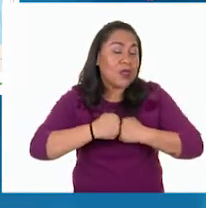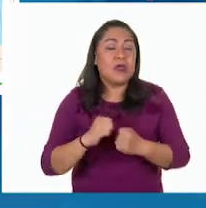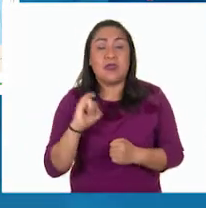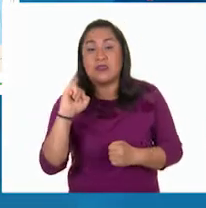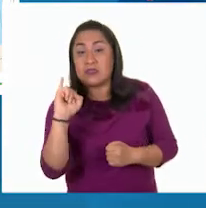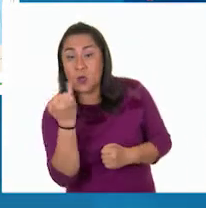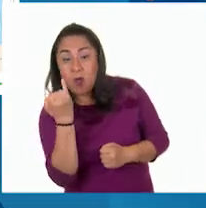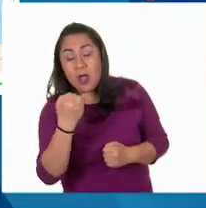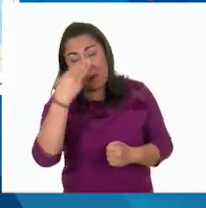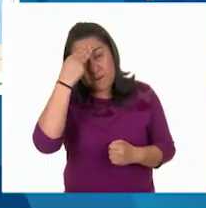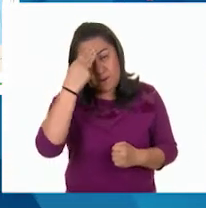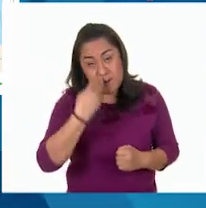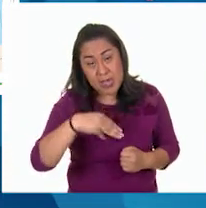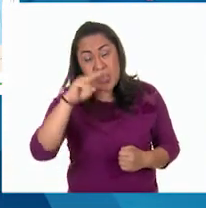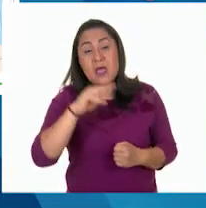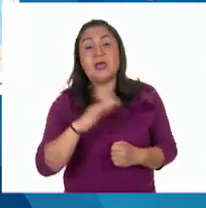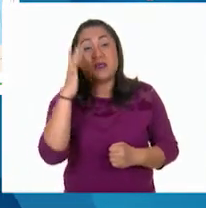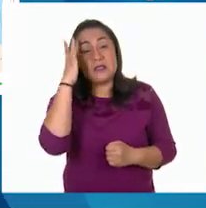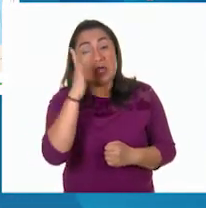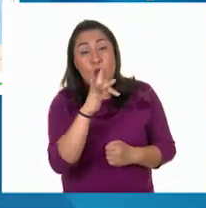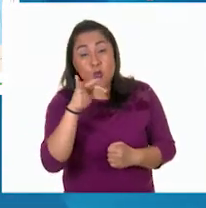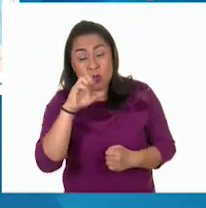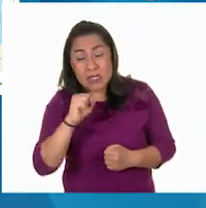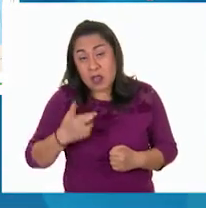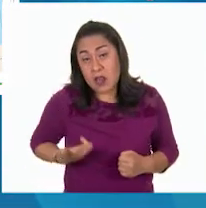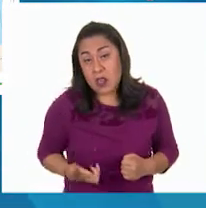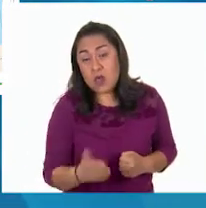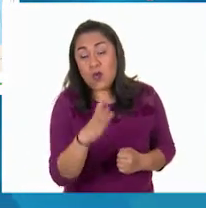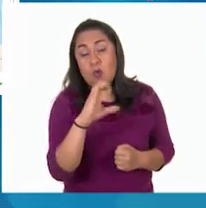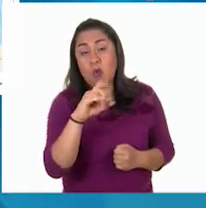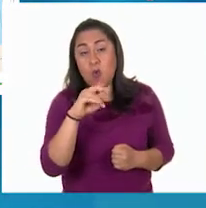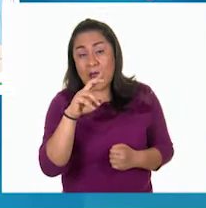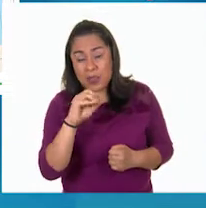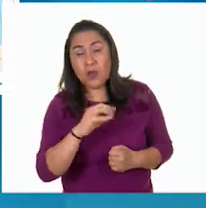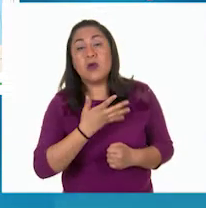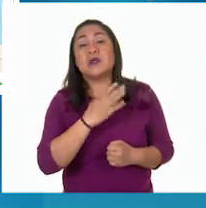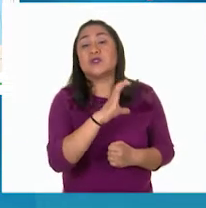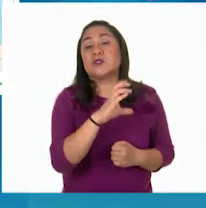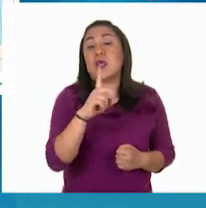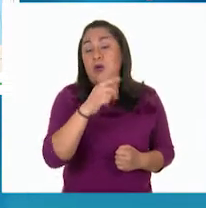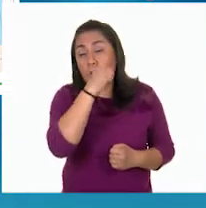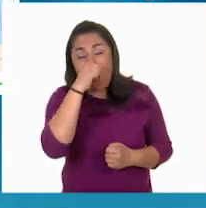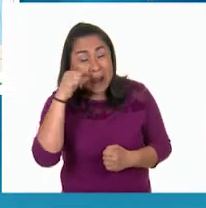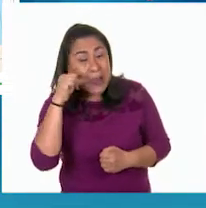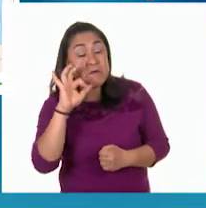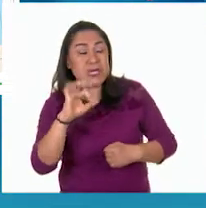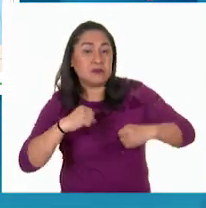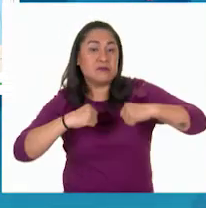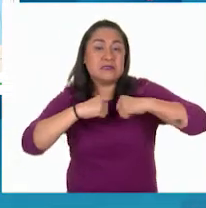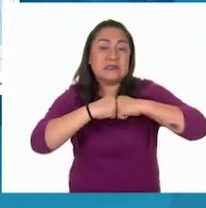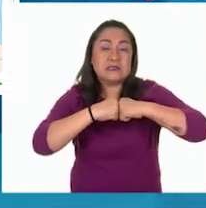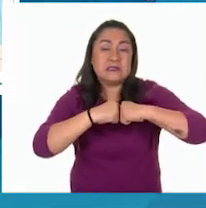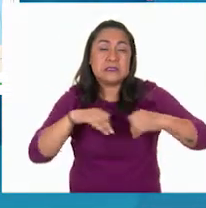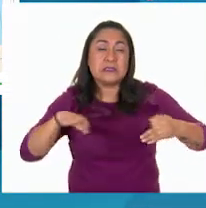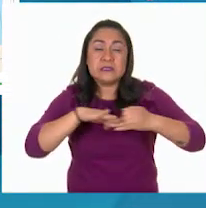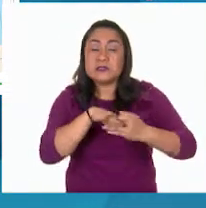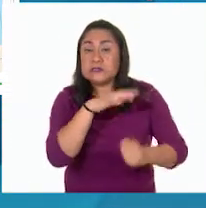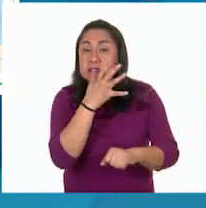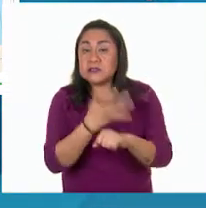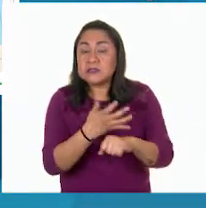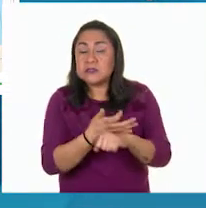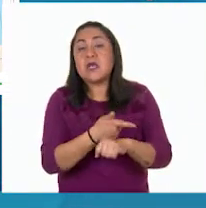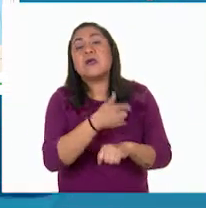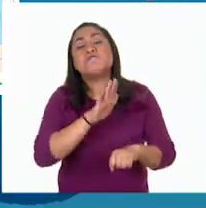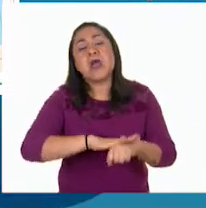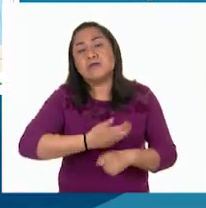Mexicali, San Luis Río, Colorado y Ciudad Juárez. Al tener contacto directo con Estados Unidos, mantienen un